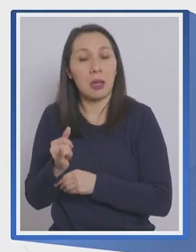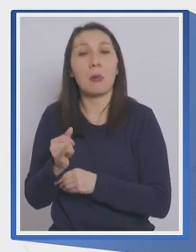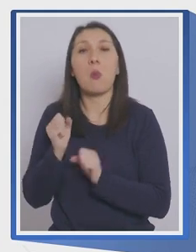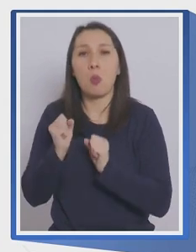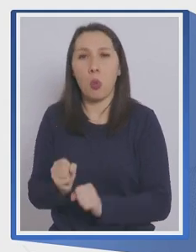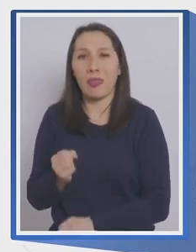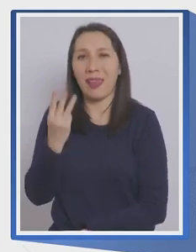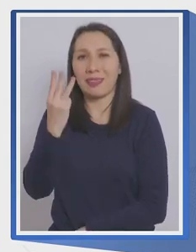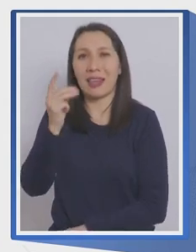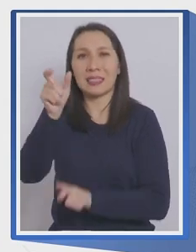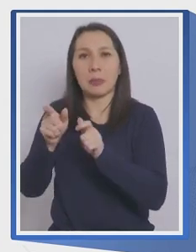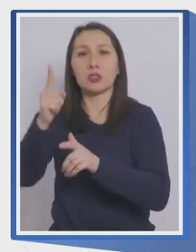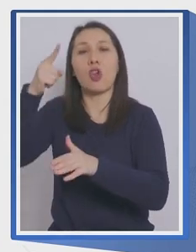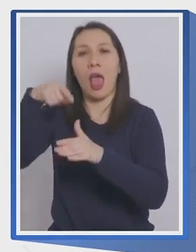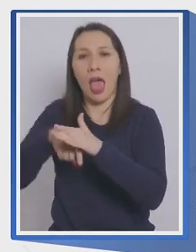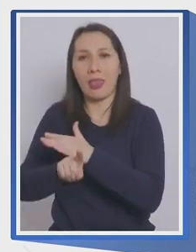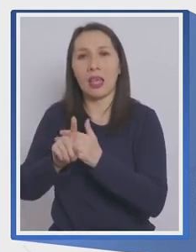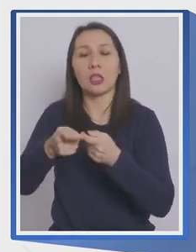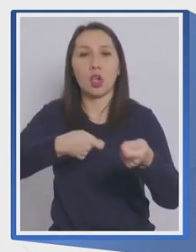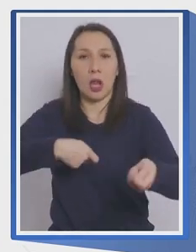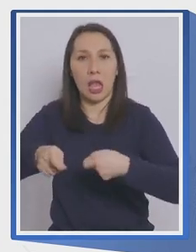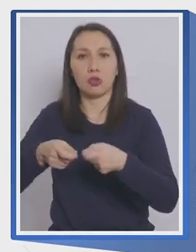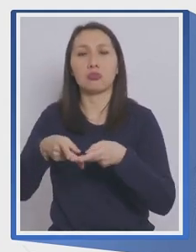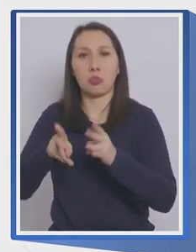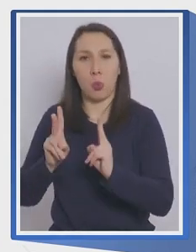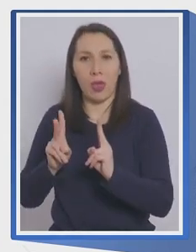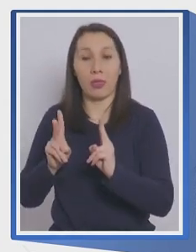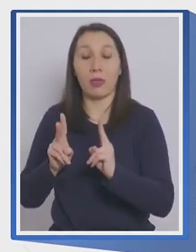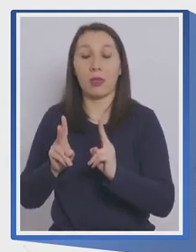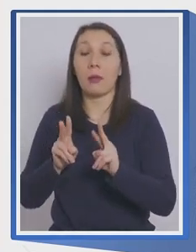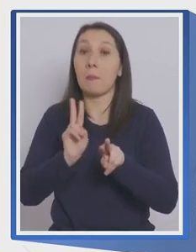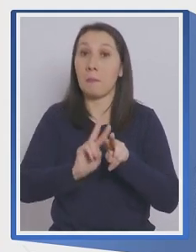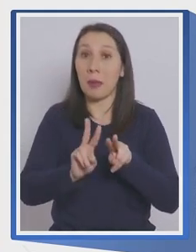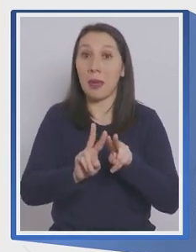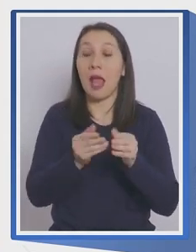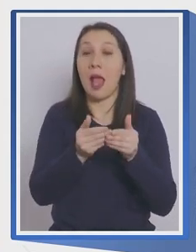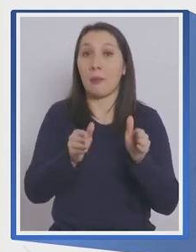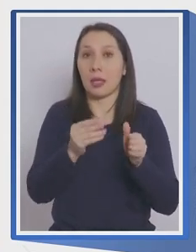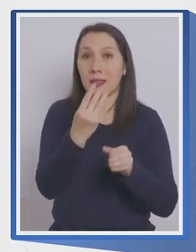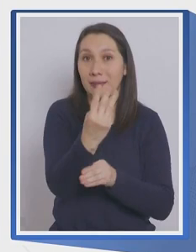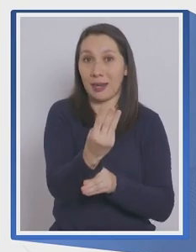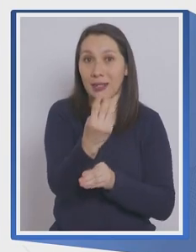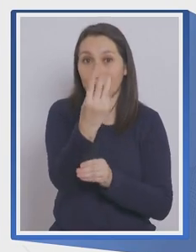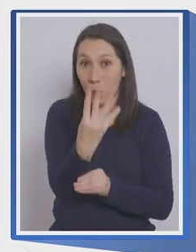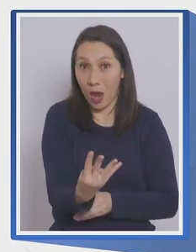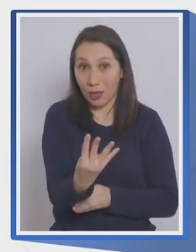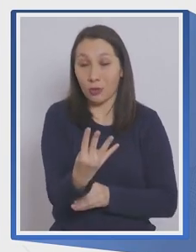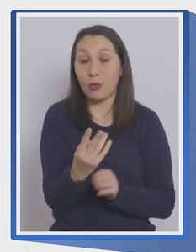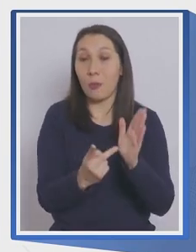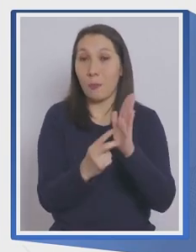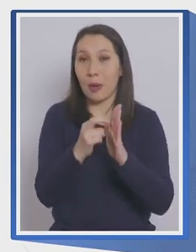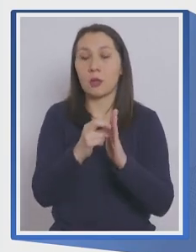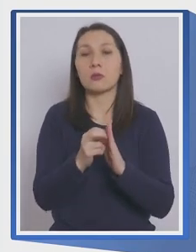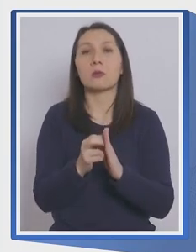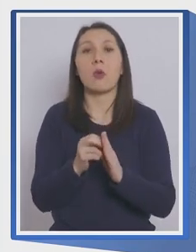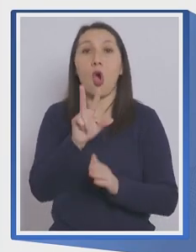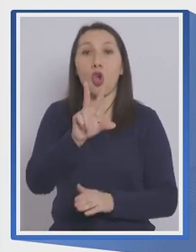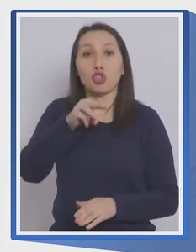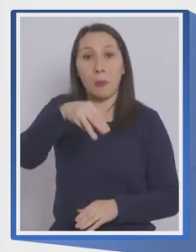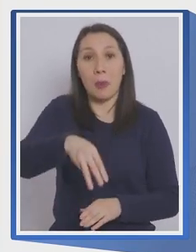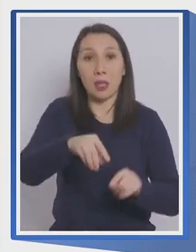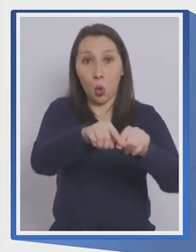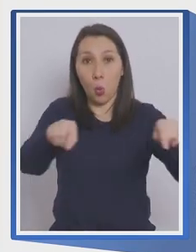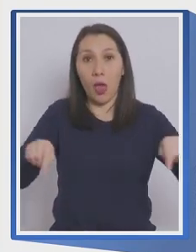menos tres clientes en el interior del local. Mientras que en preparación y apertura, se permitirá un aforo de una persona cada 8 metros